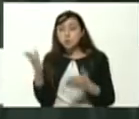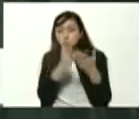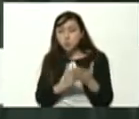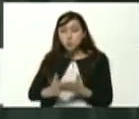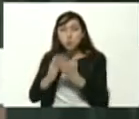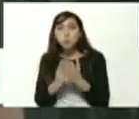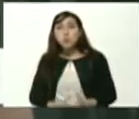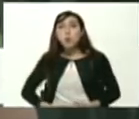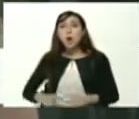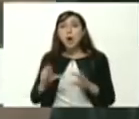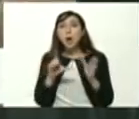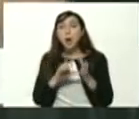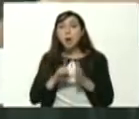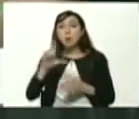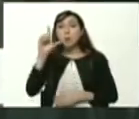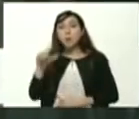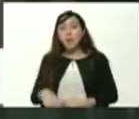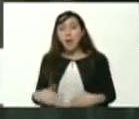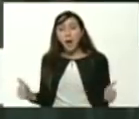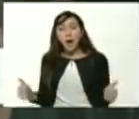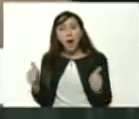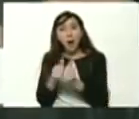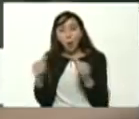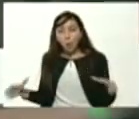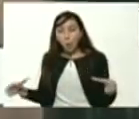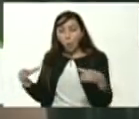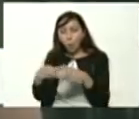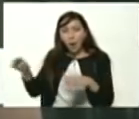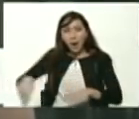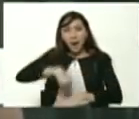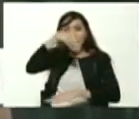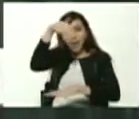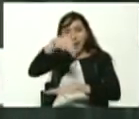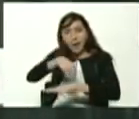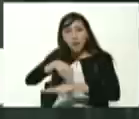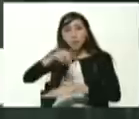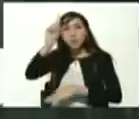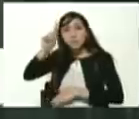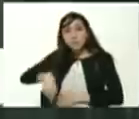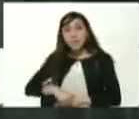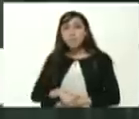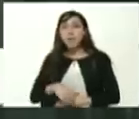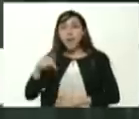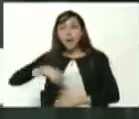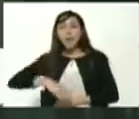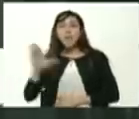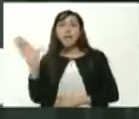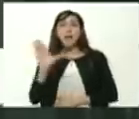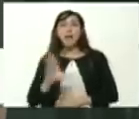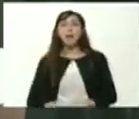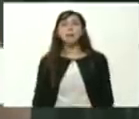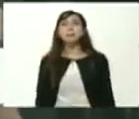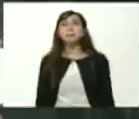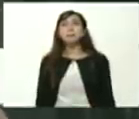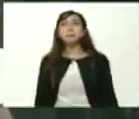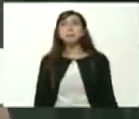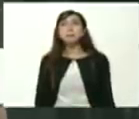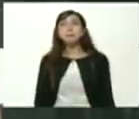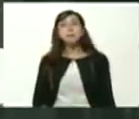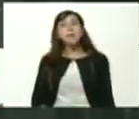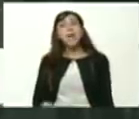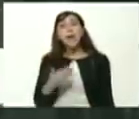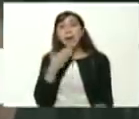de educación media que hoy nos acompañan parte del equipo nacional y parte del equipo de acá de la región central bueno presidente primeramente muy